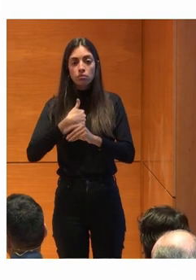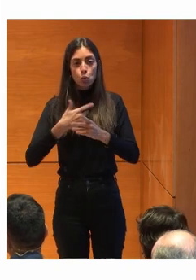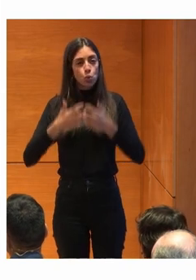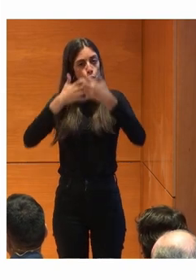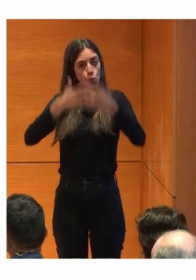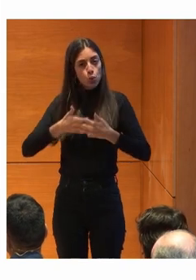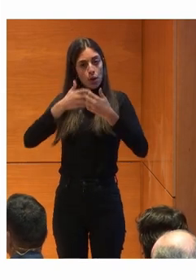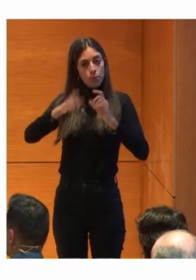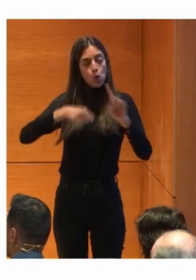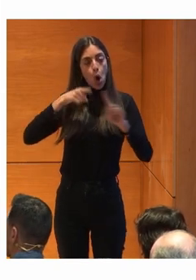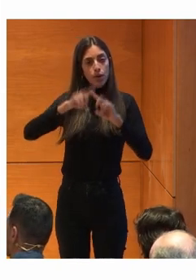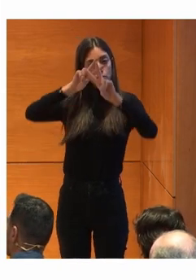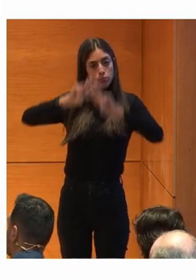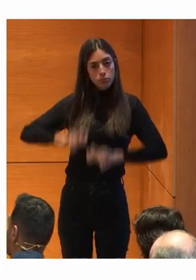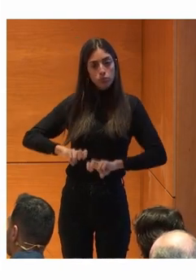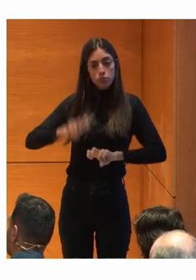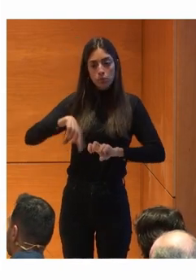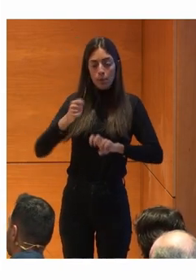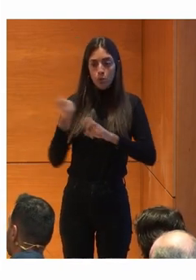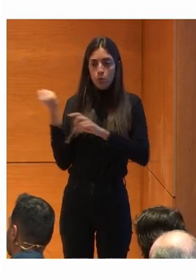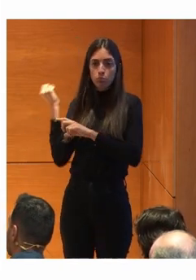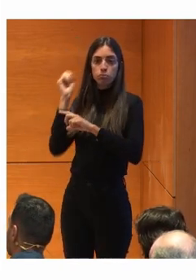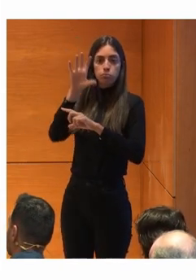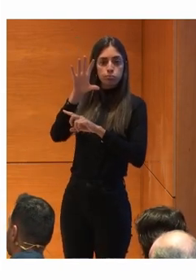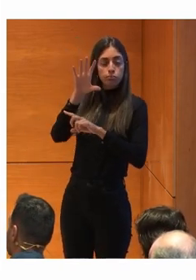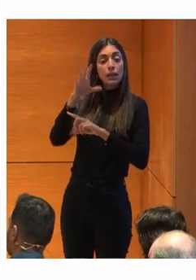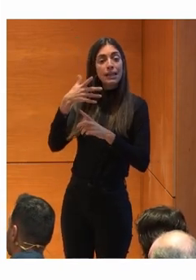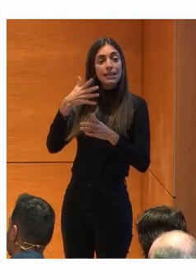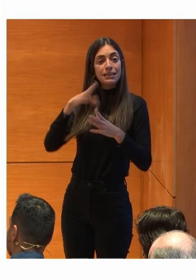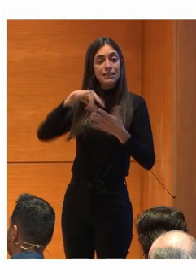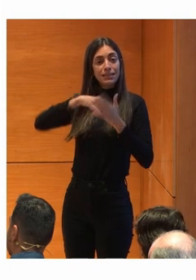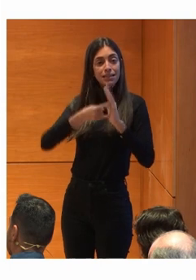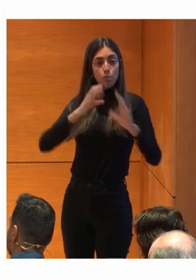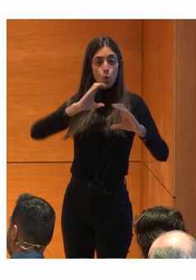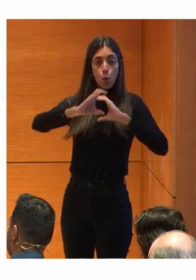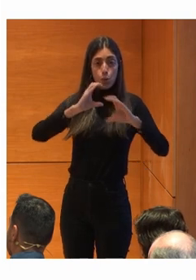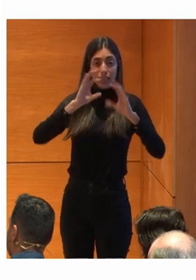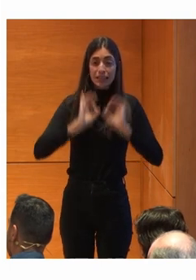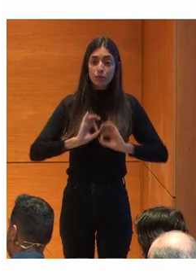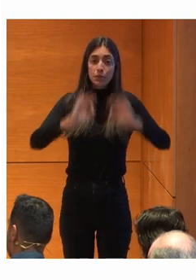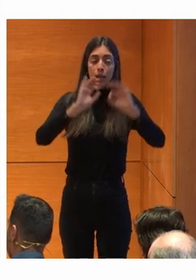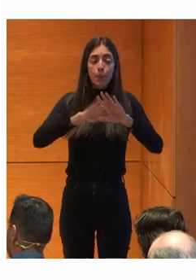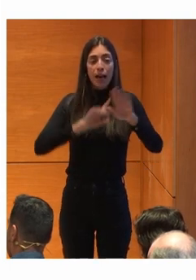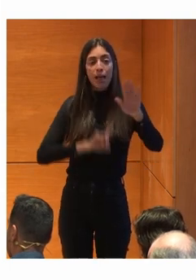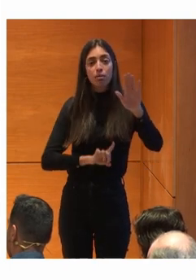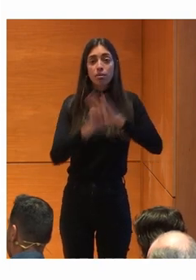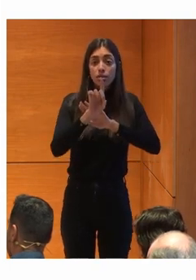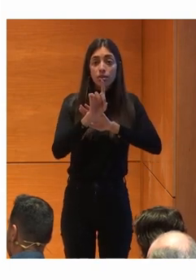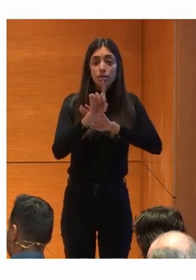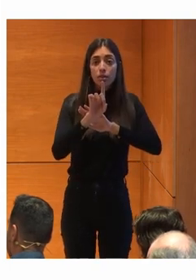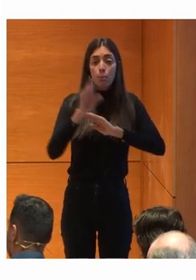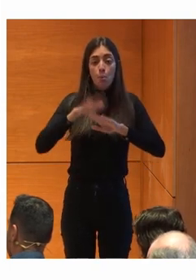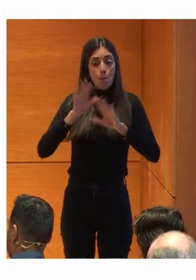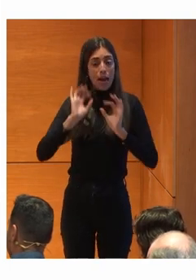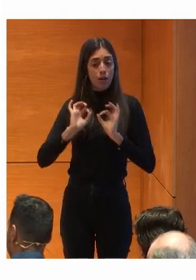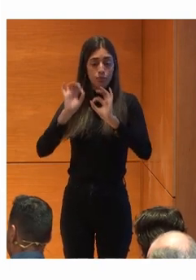la proyección De sistemas de comunicación Específicamente desarrollados Para